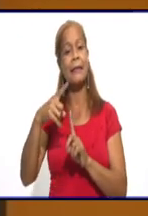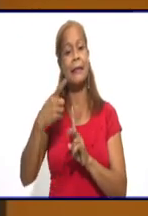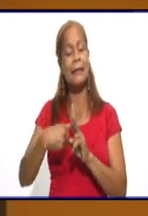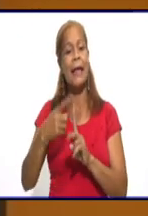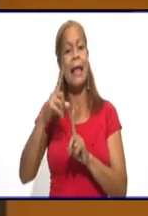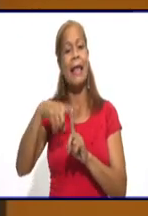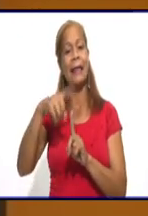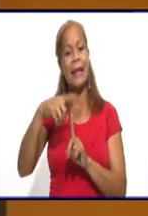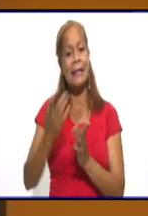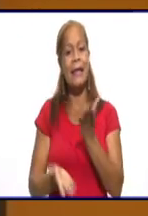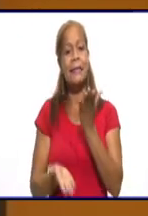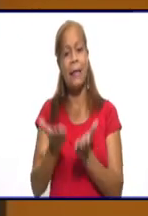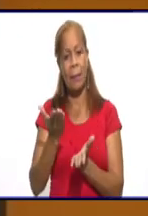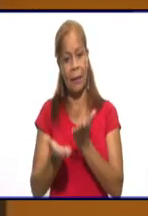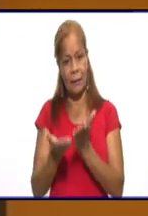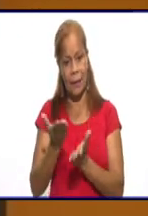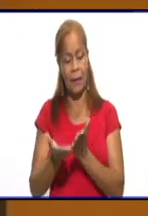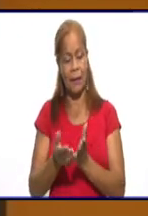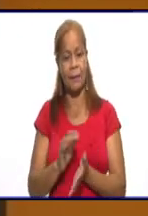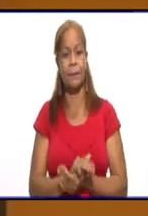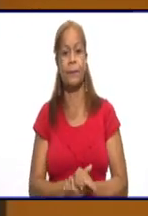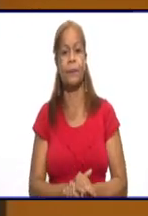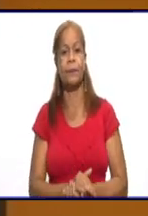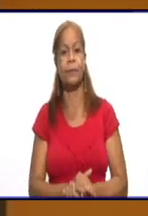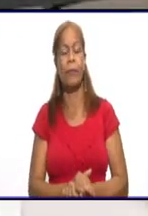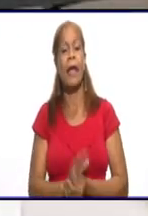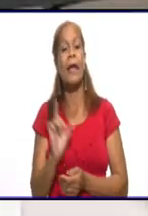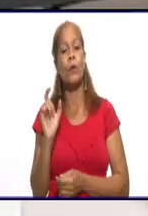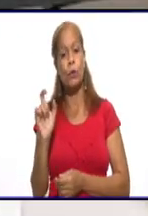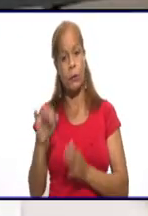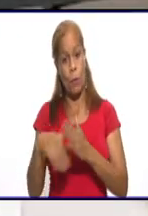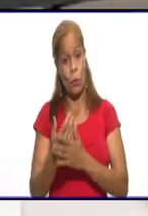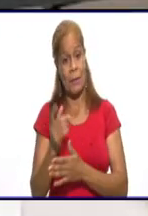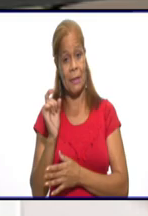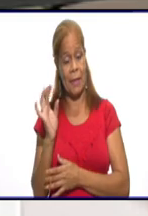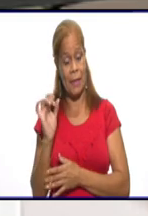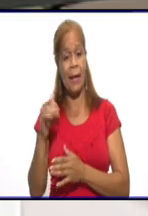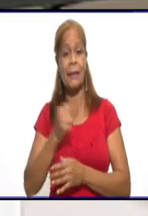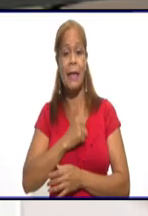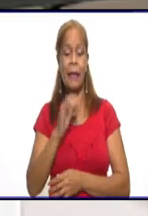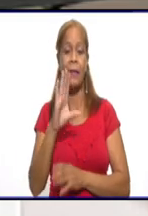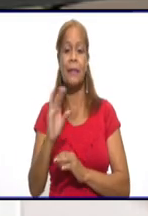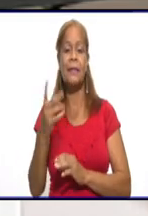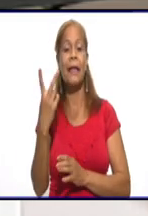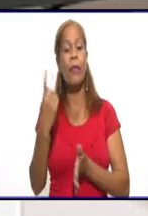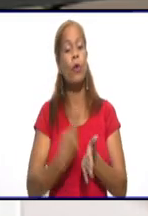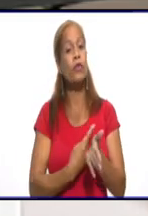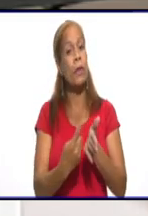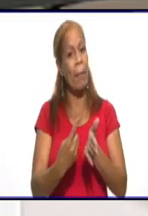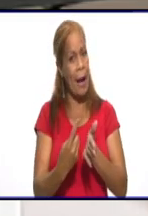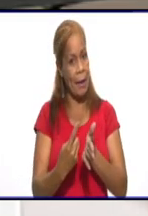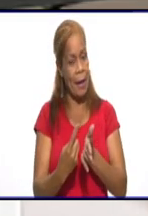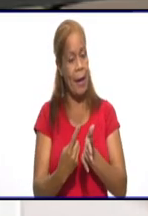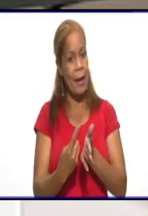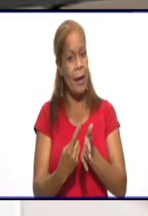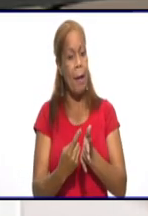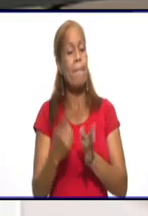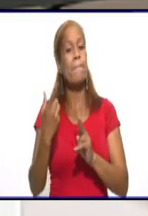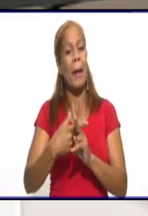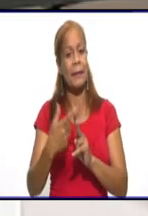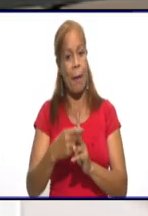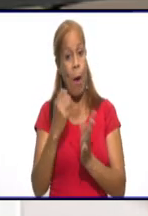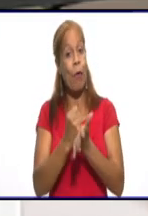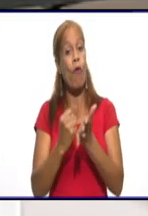128 en los últimos 15 días. Quiere decirse que en las últimas dos semanas, 15 días es las últimas dos semanas, Bayamo ha